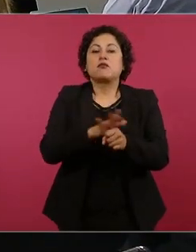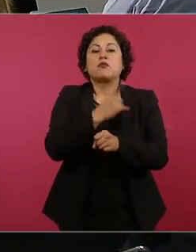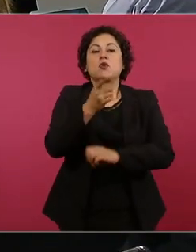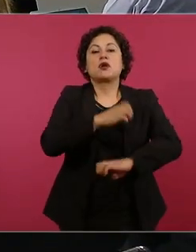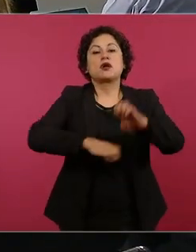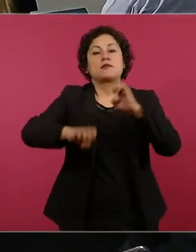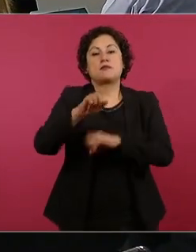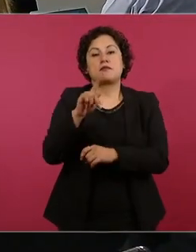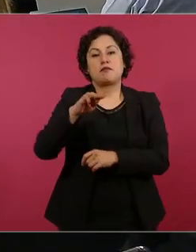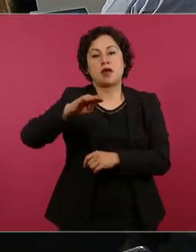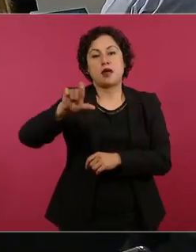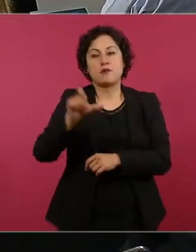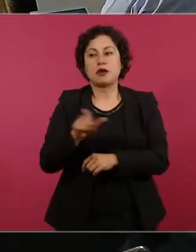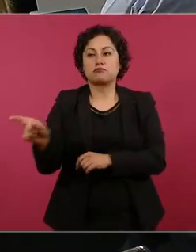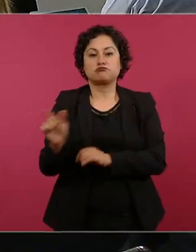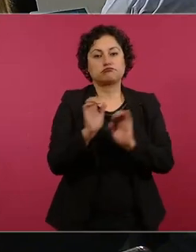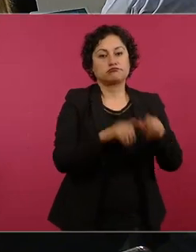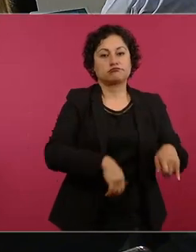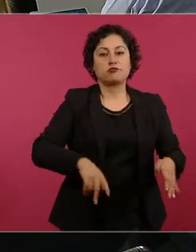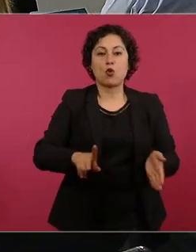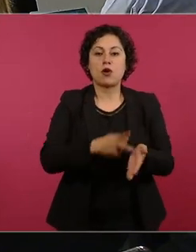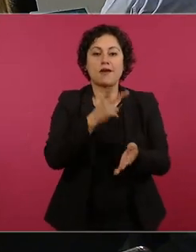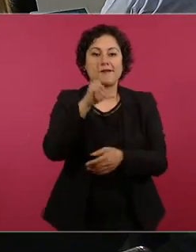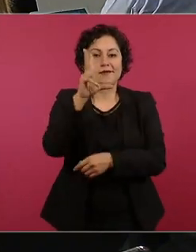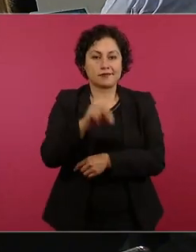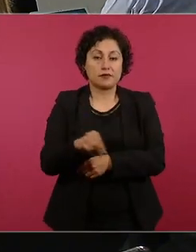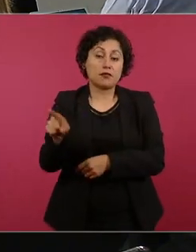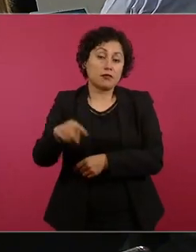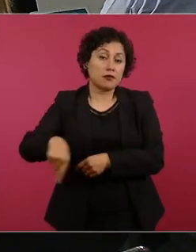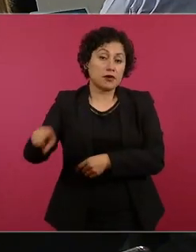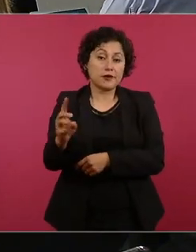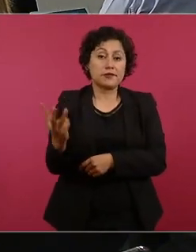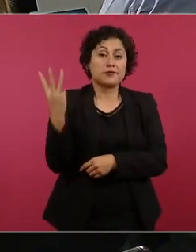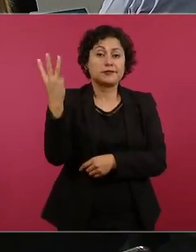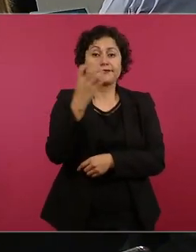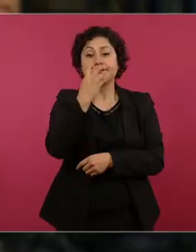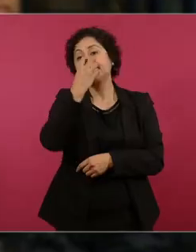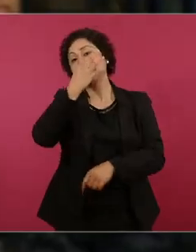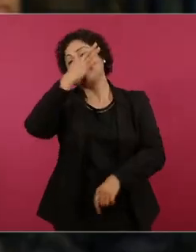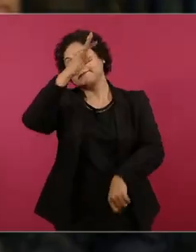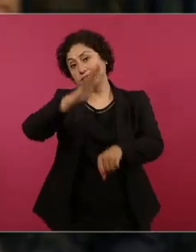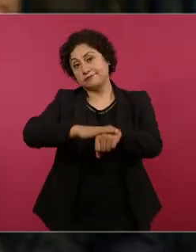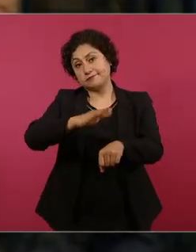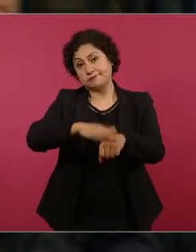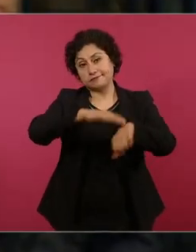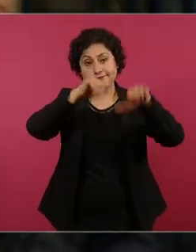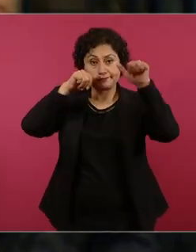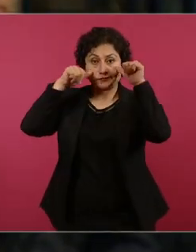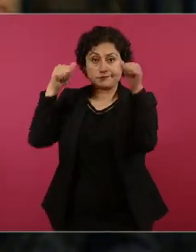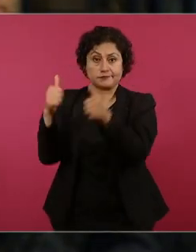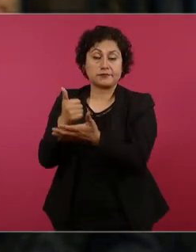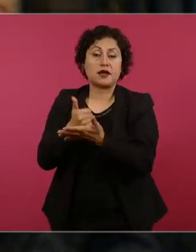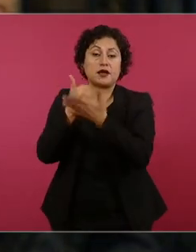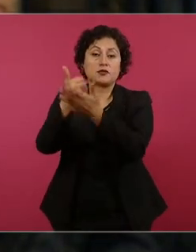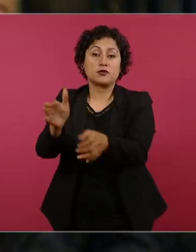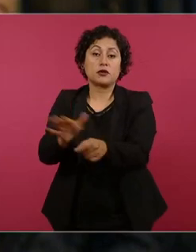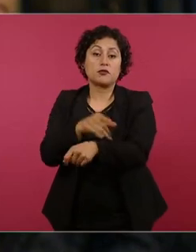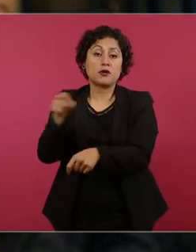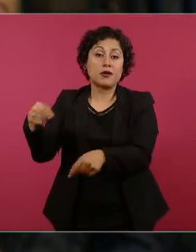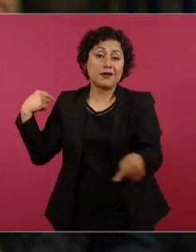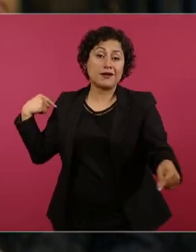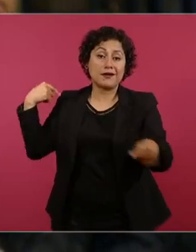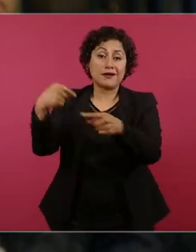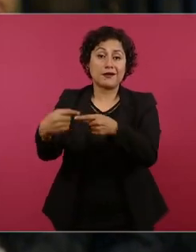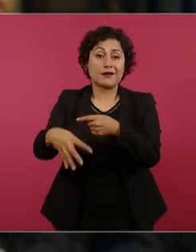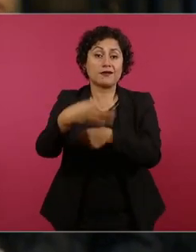este caso lo restituya ellos pues lanzan por ahí un grito desesperado pues clamando por ayuda justamente porque tienen 14 años que